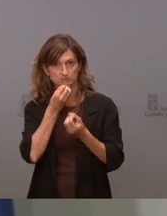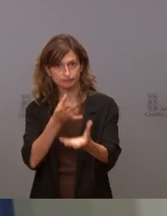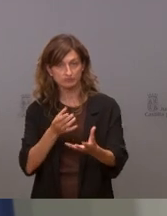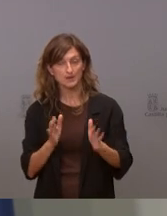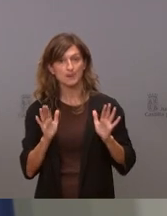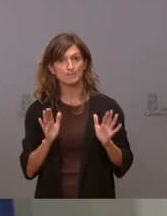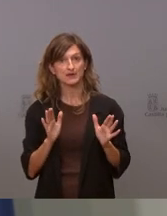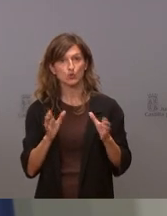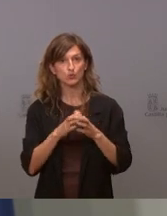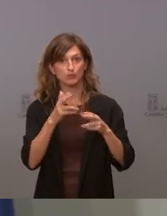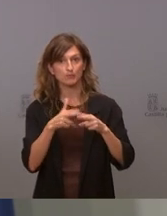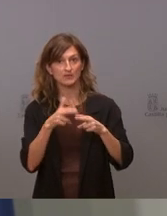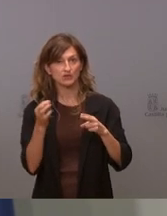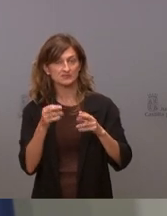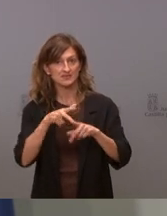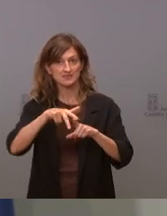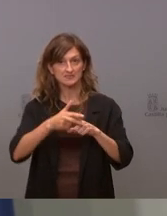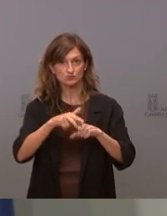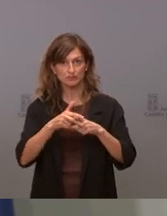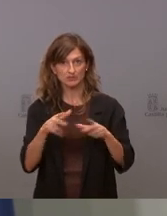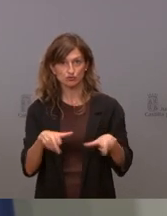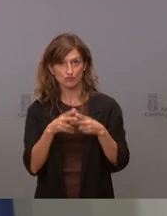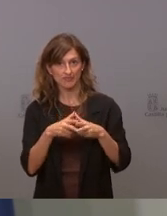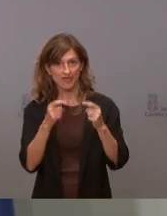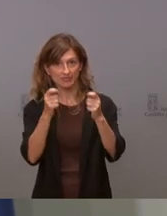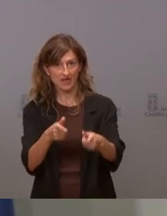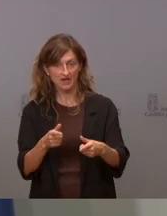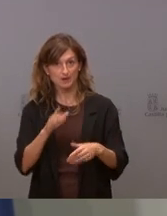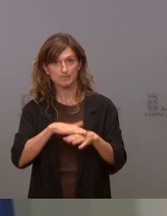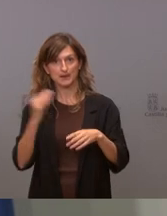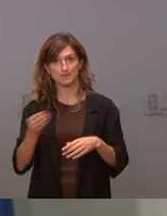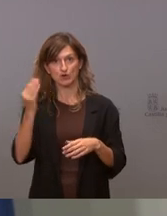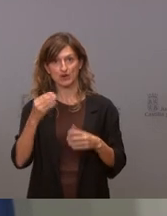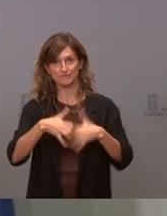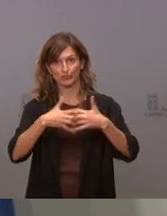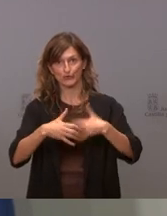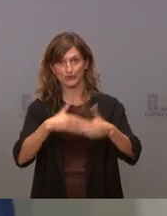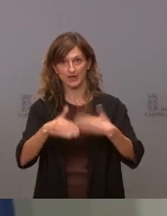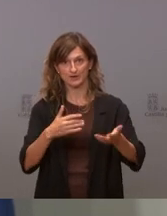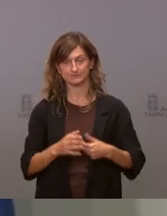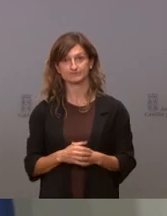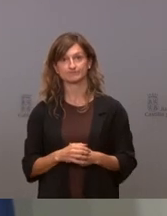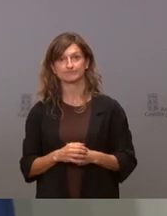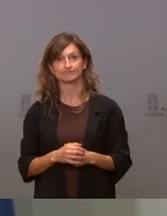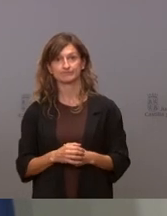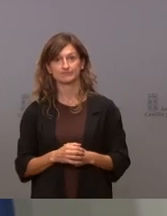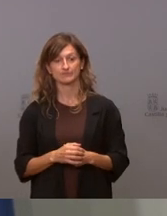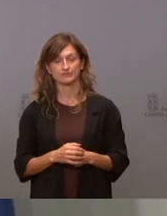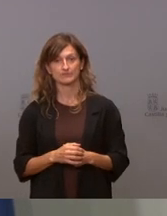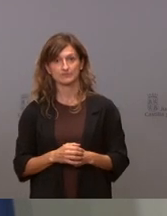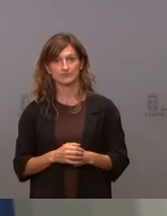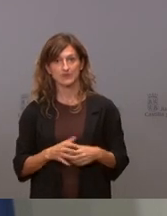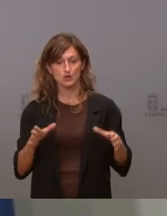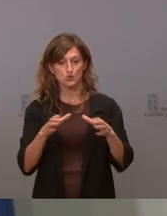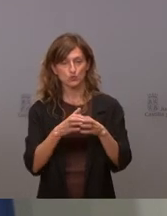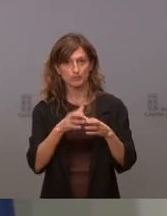pero los partidos políticos son un instrumento que se ha dado la sociedad para mejorar su funcionamiento y son los partidos políticos